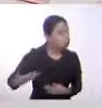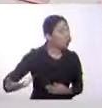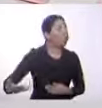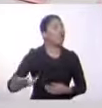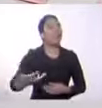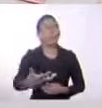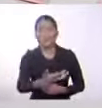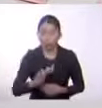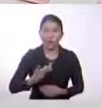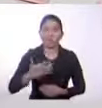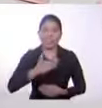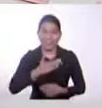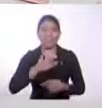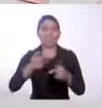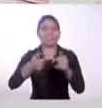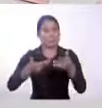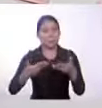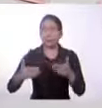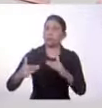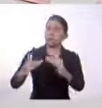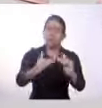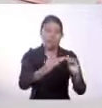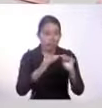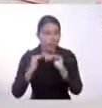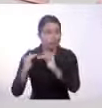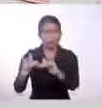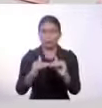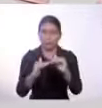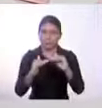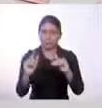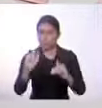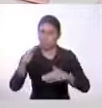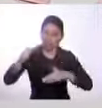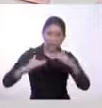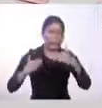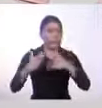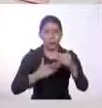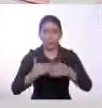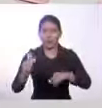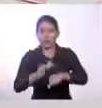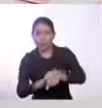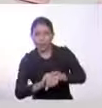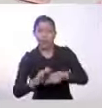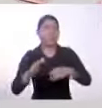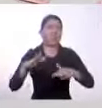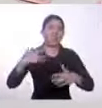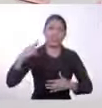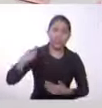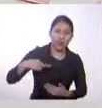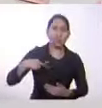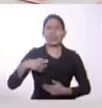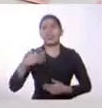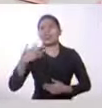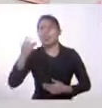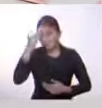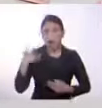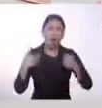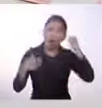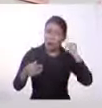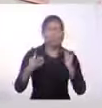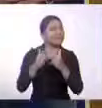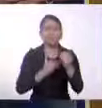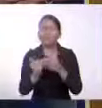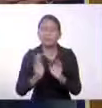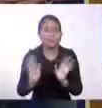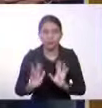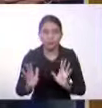Humanos hace referencia a que todos somos iguales en condición, sin distinción de raza, de género, de ningún tipo. Pero en la